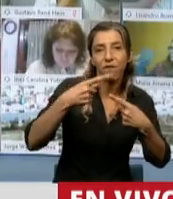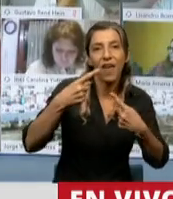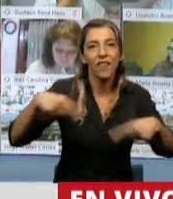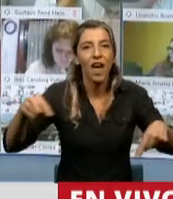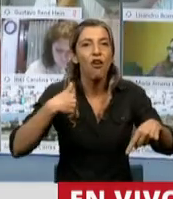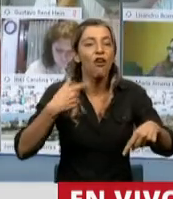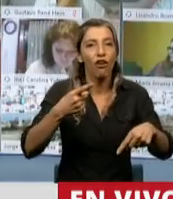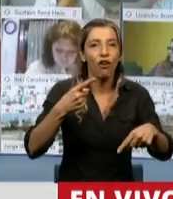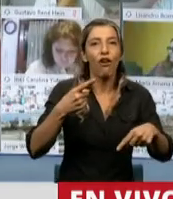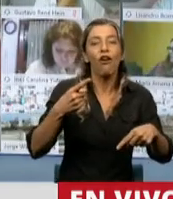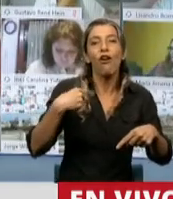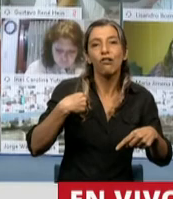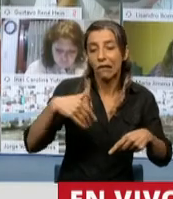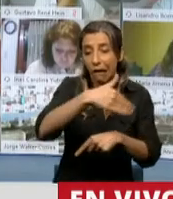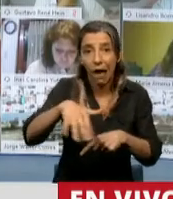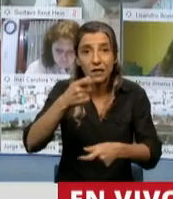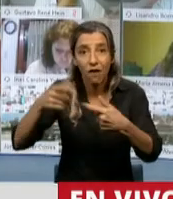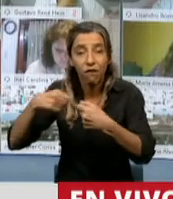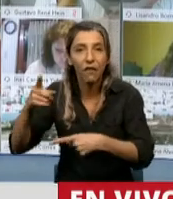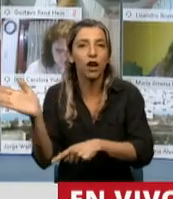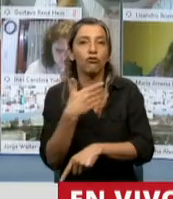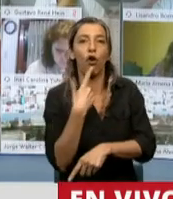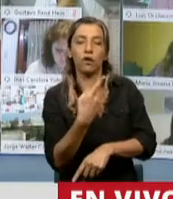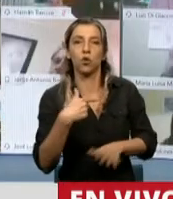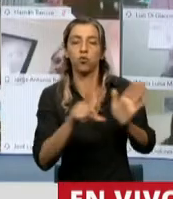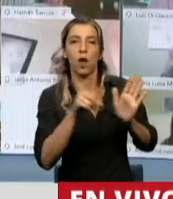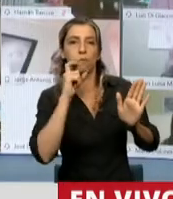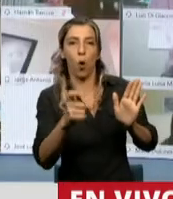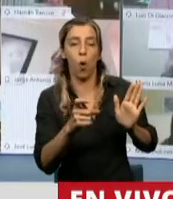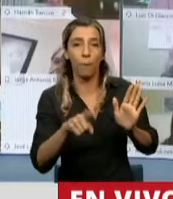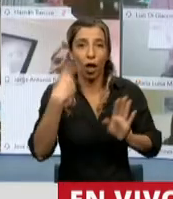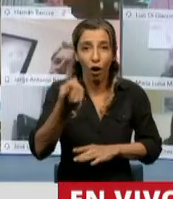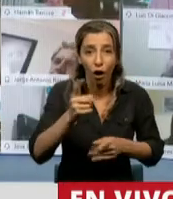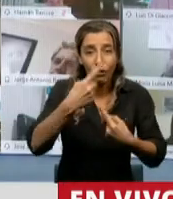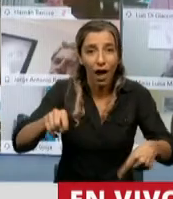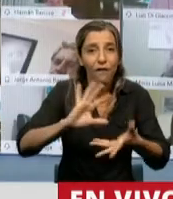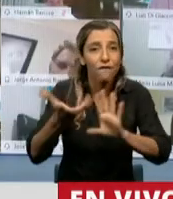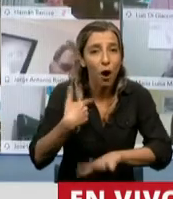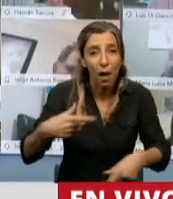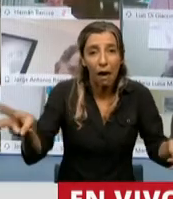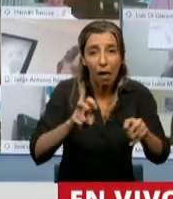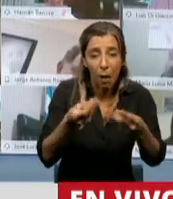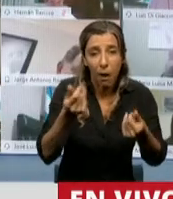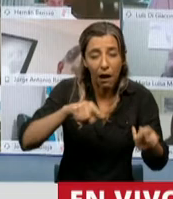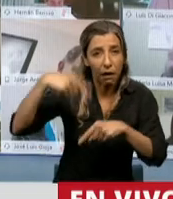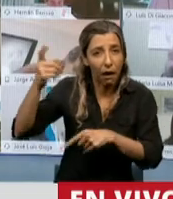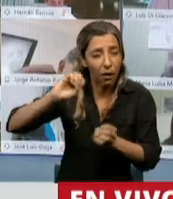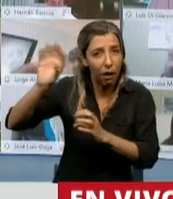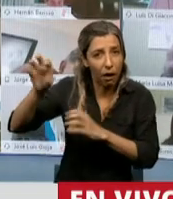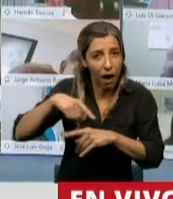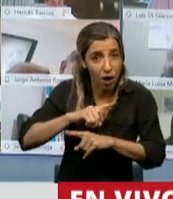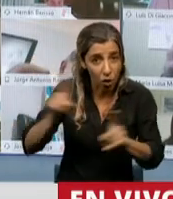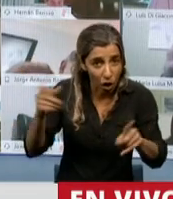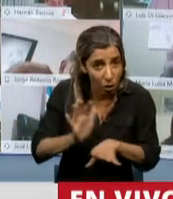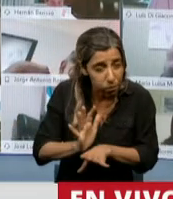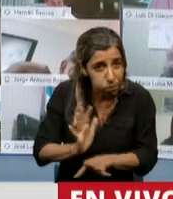venta ilegal. Los conceptos en nuestro país son una cuestión de clase y fuerza, no